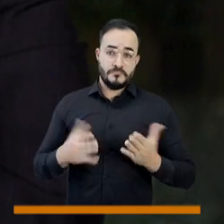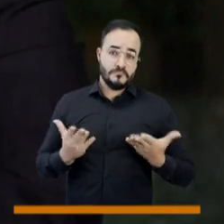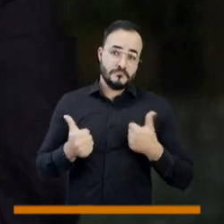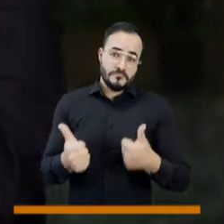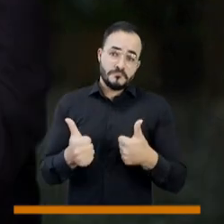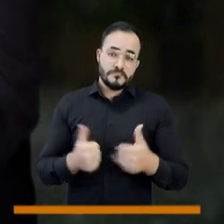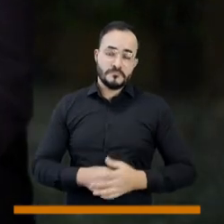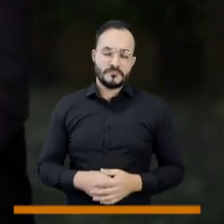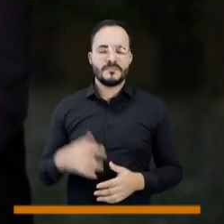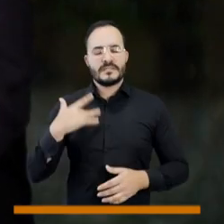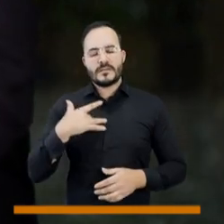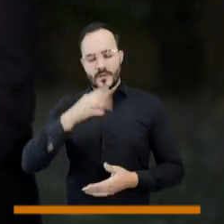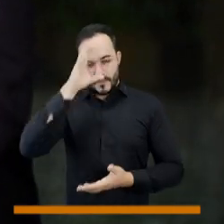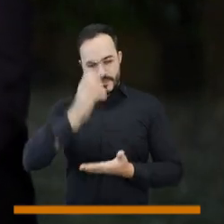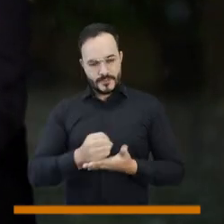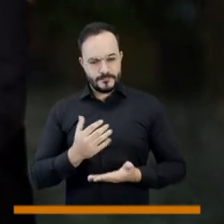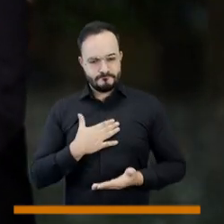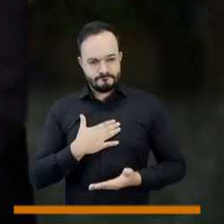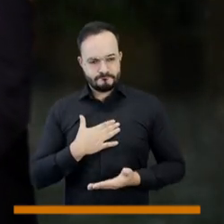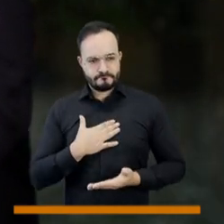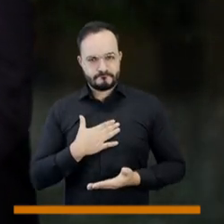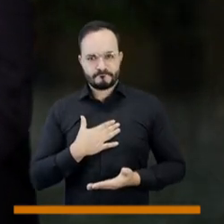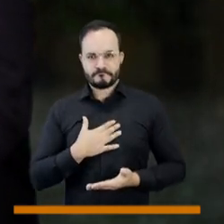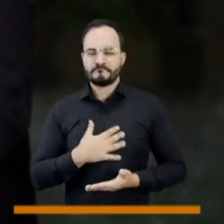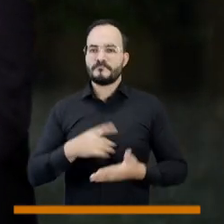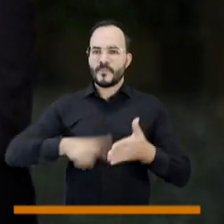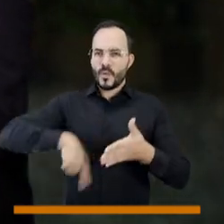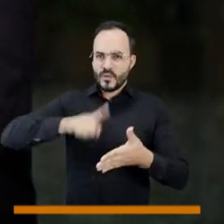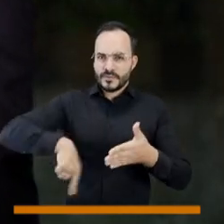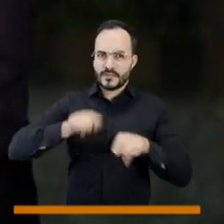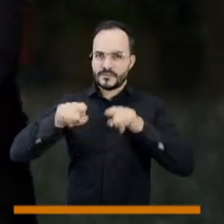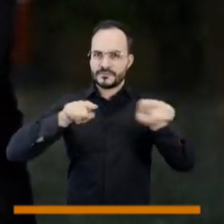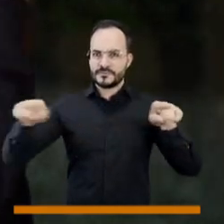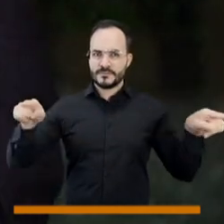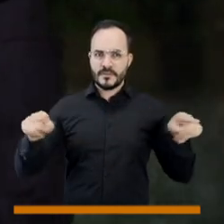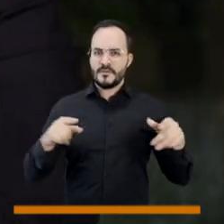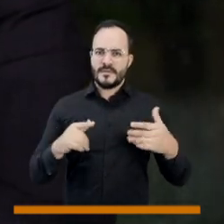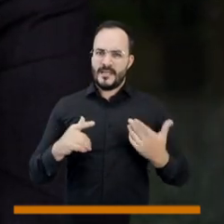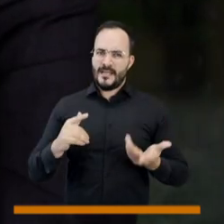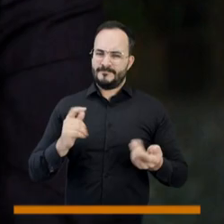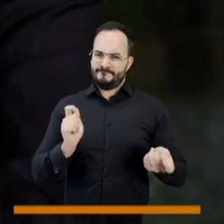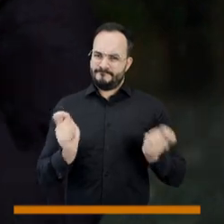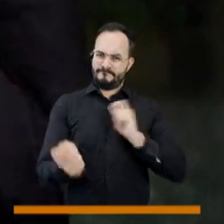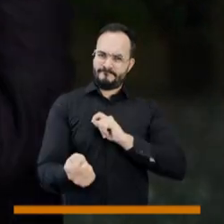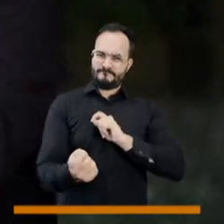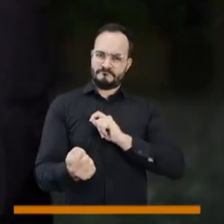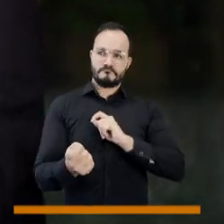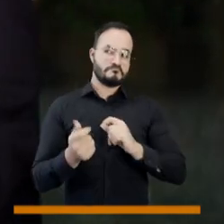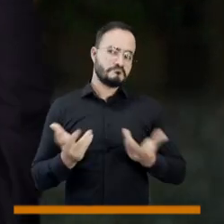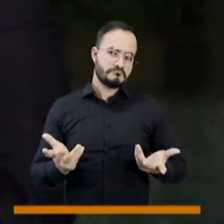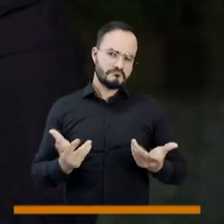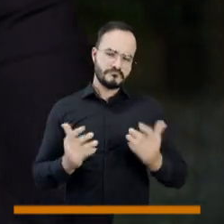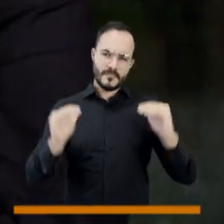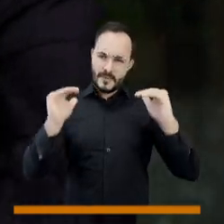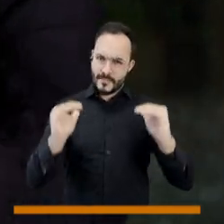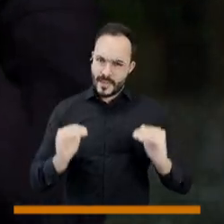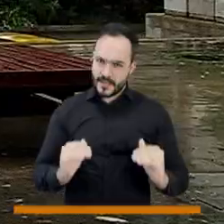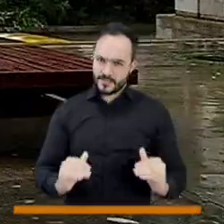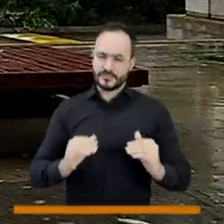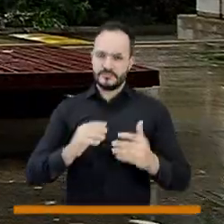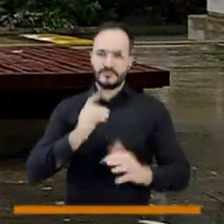están permitiendo que los contratos se renegocien, están pensando en cambiar